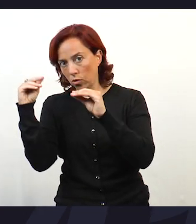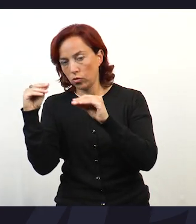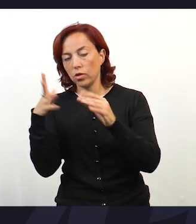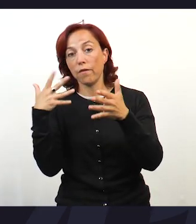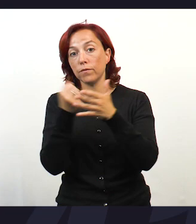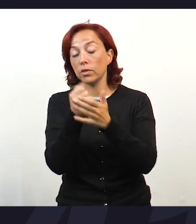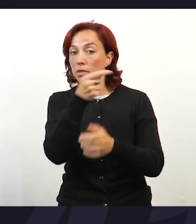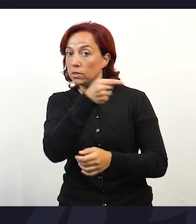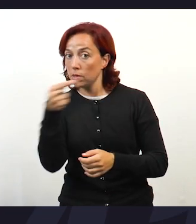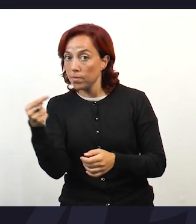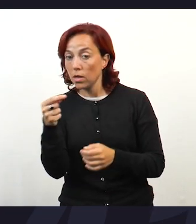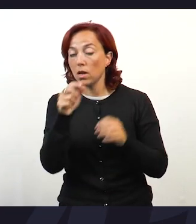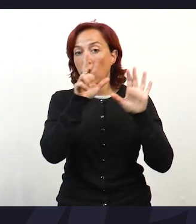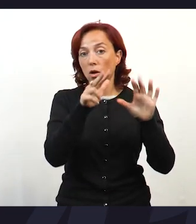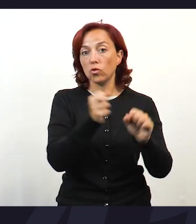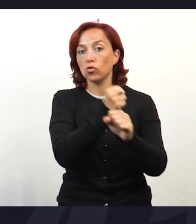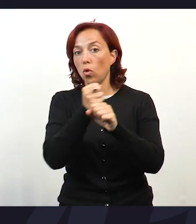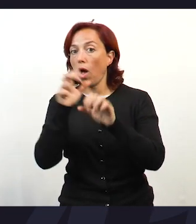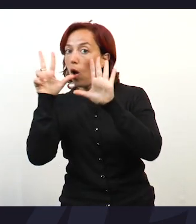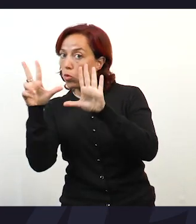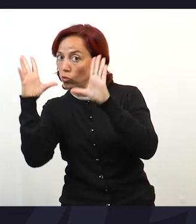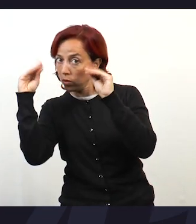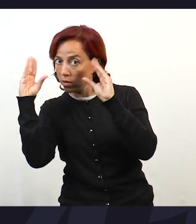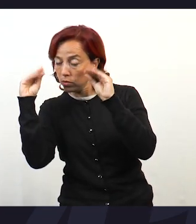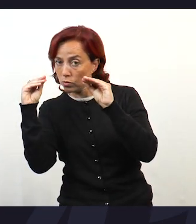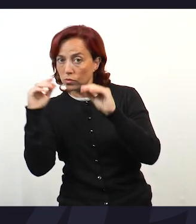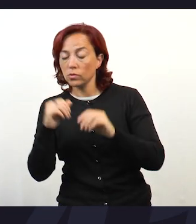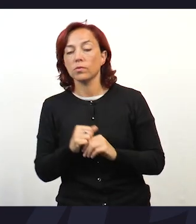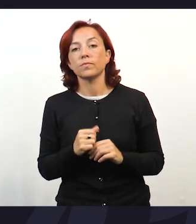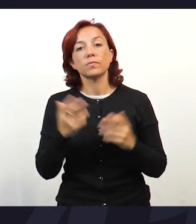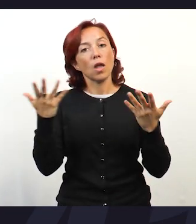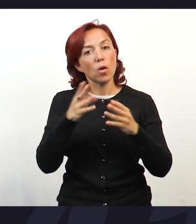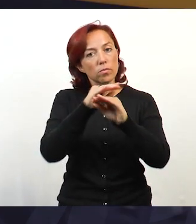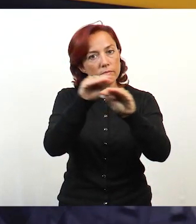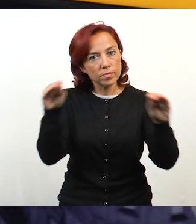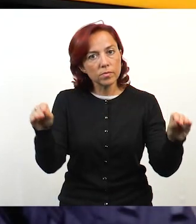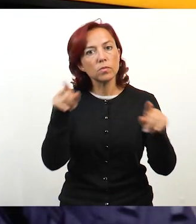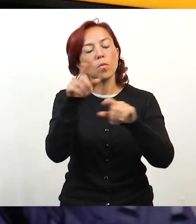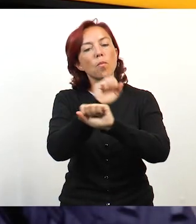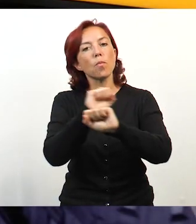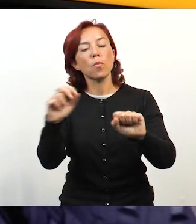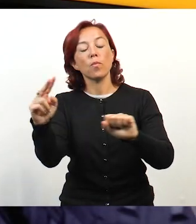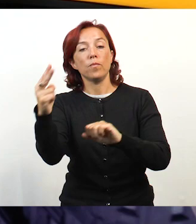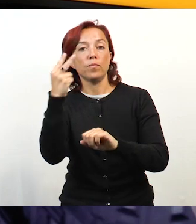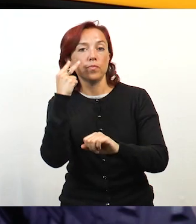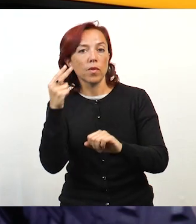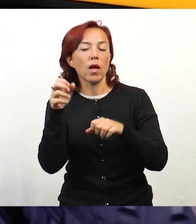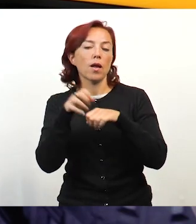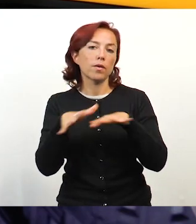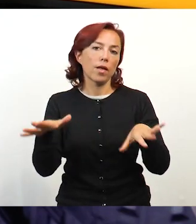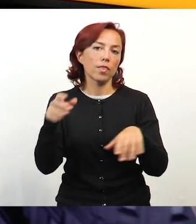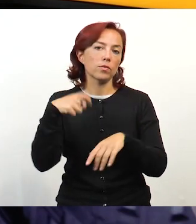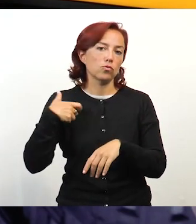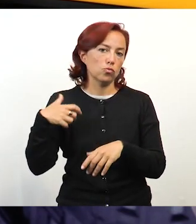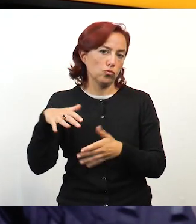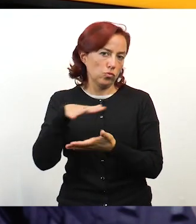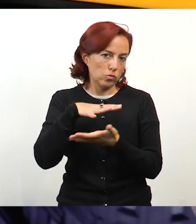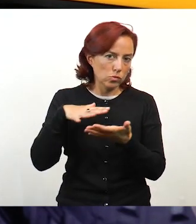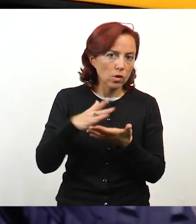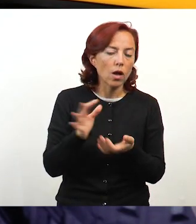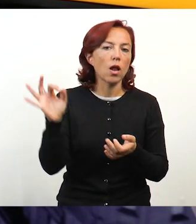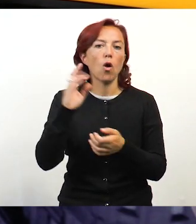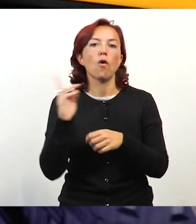horas y los fines de semana de 8 a 20 horas. En el final les recordamos que ustedes pueden seguirnos a través de nuestras redes